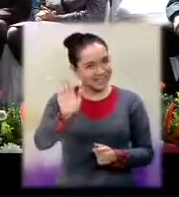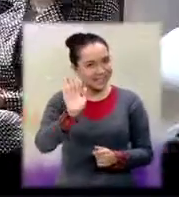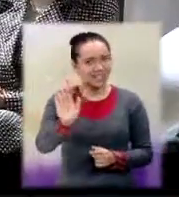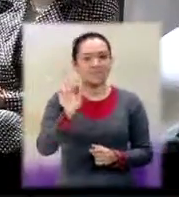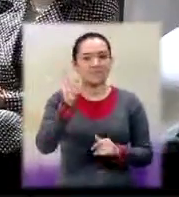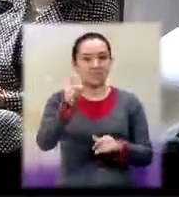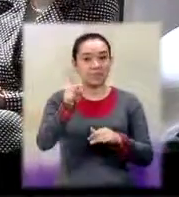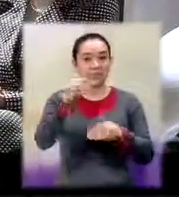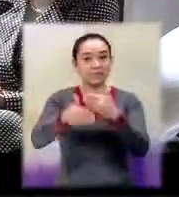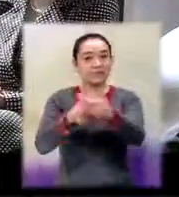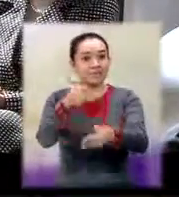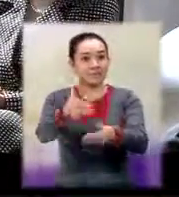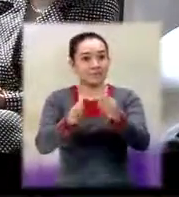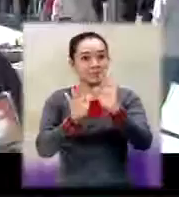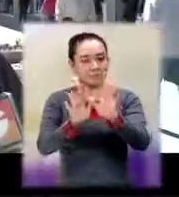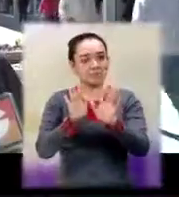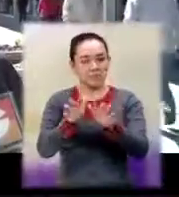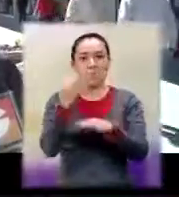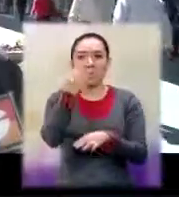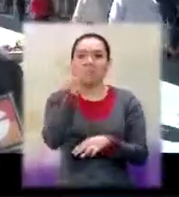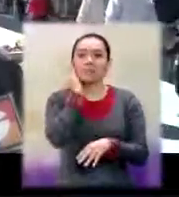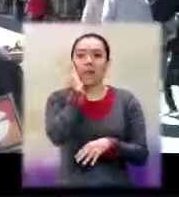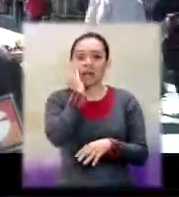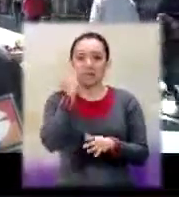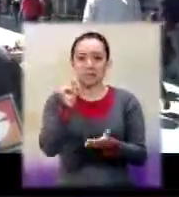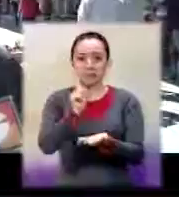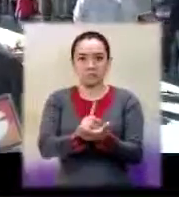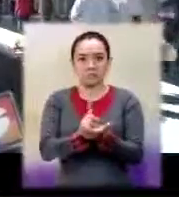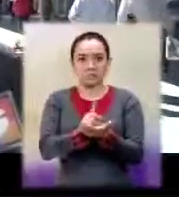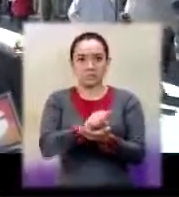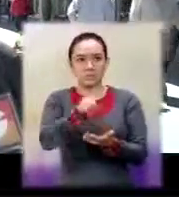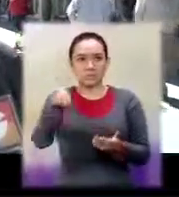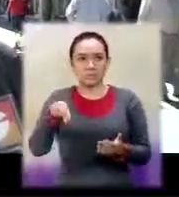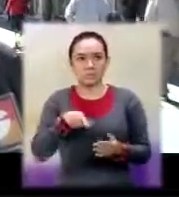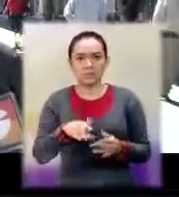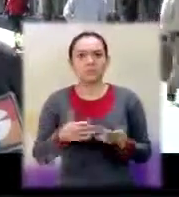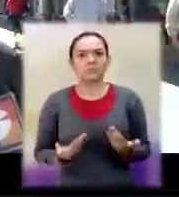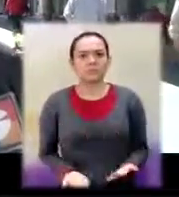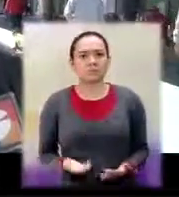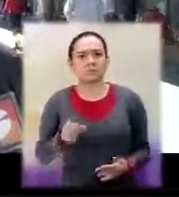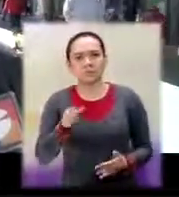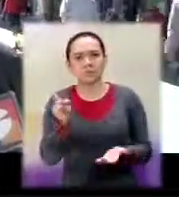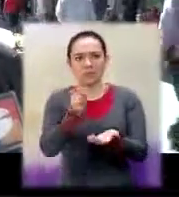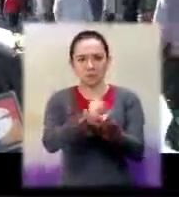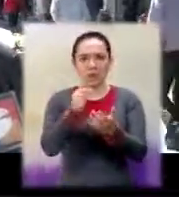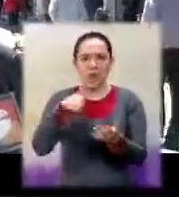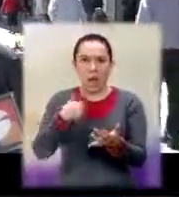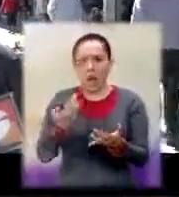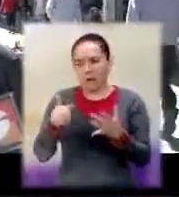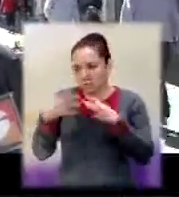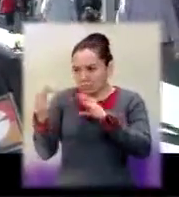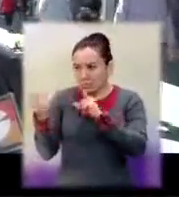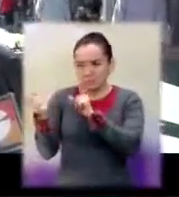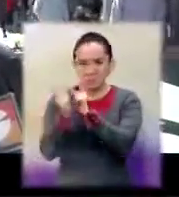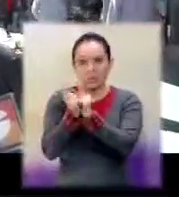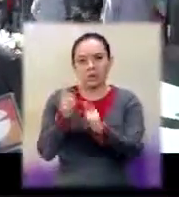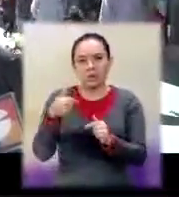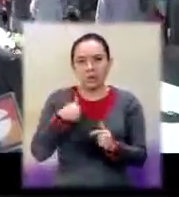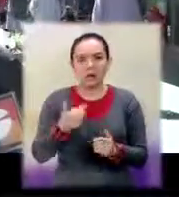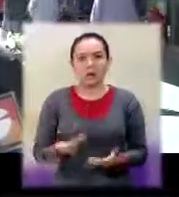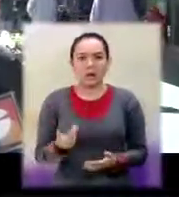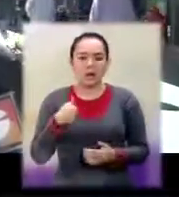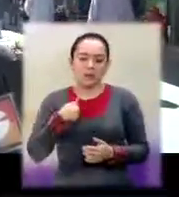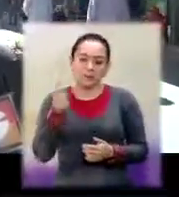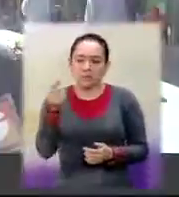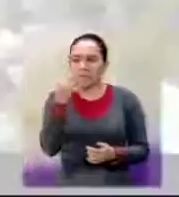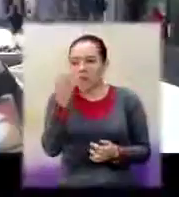silencio. En defensa de la doña salió este parroquiano. Yo simpatizo con la bella licenciada Sandra Torres Casanova y le